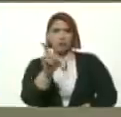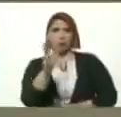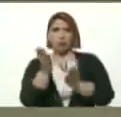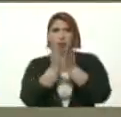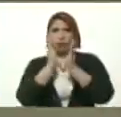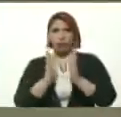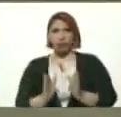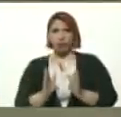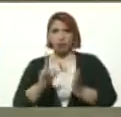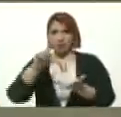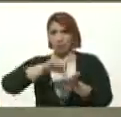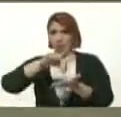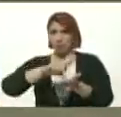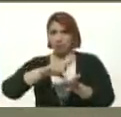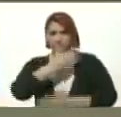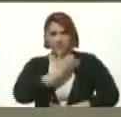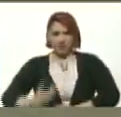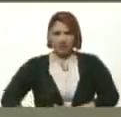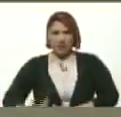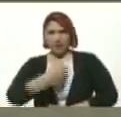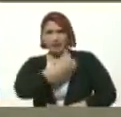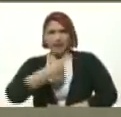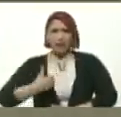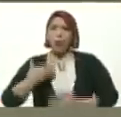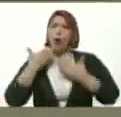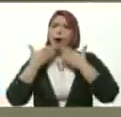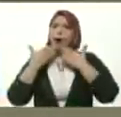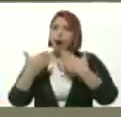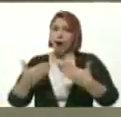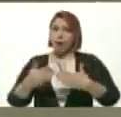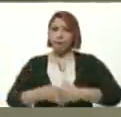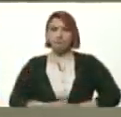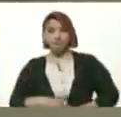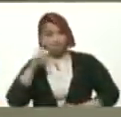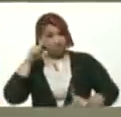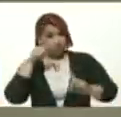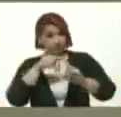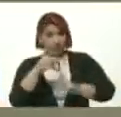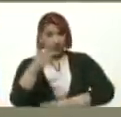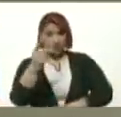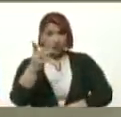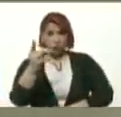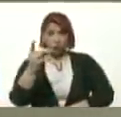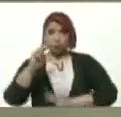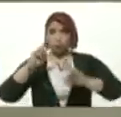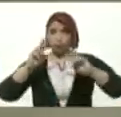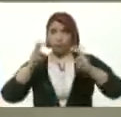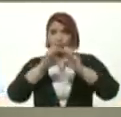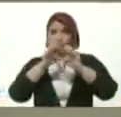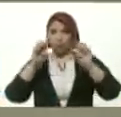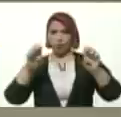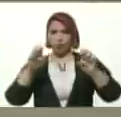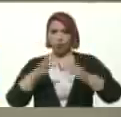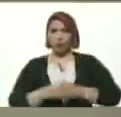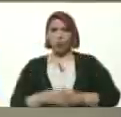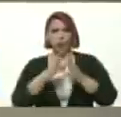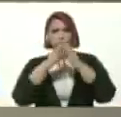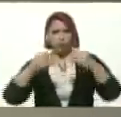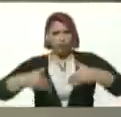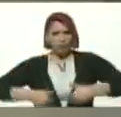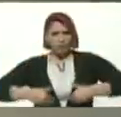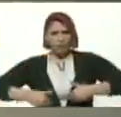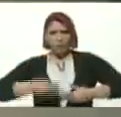Educación Media Presidente Queremos Agradecerle En El Marco Del Segundo Vértice Educativo Por Todo El Es Fuerzo